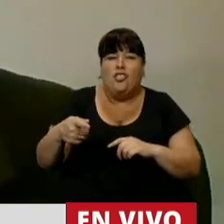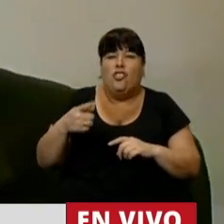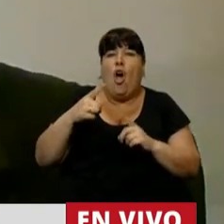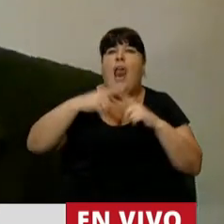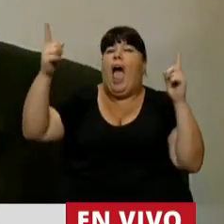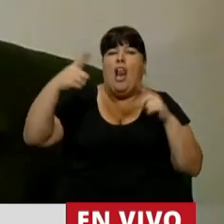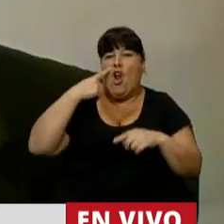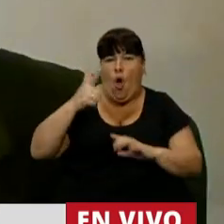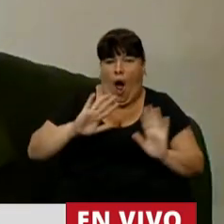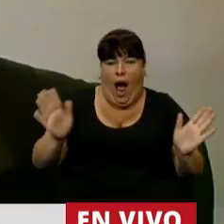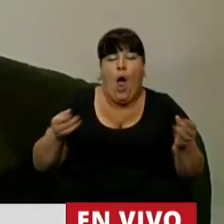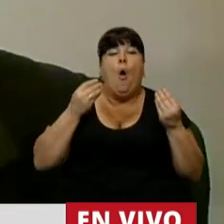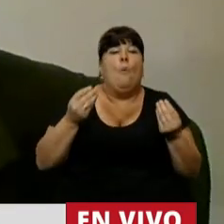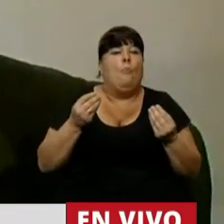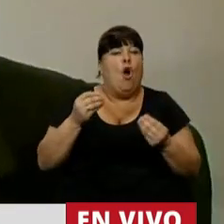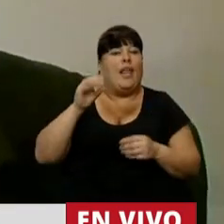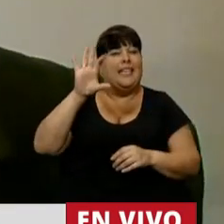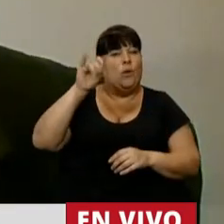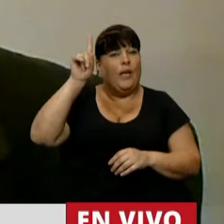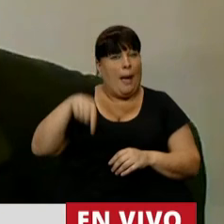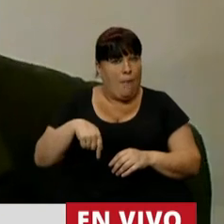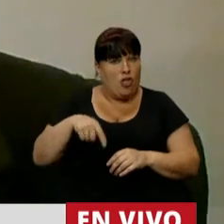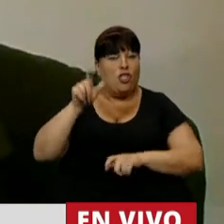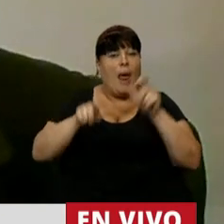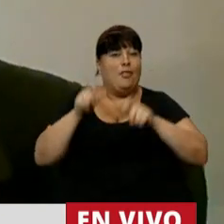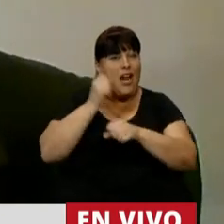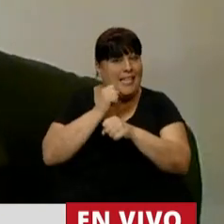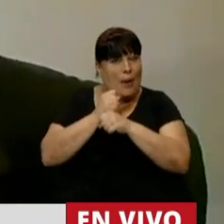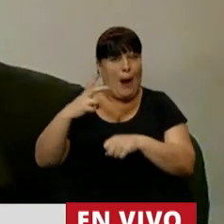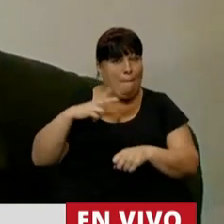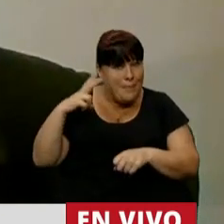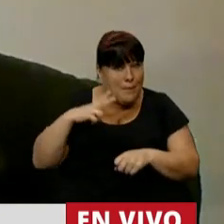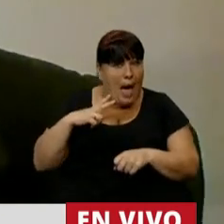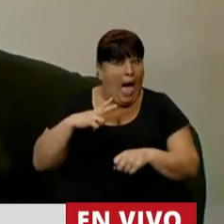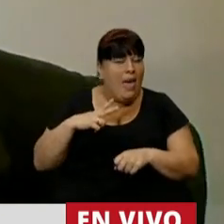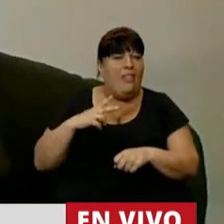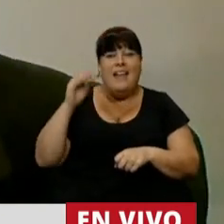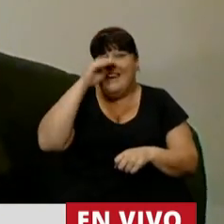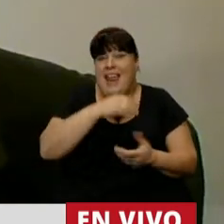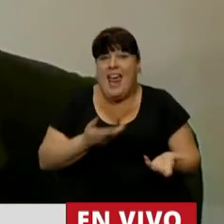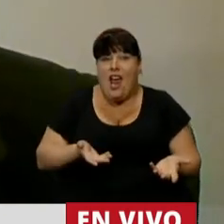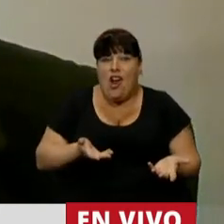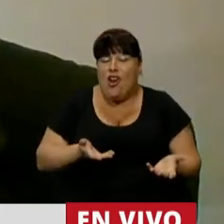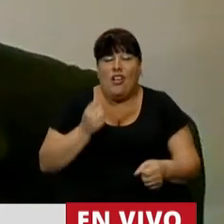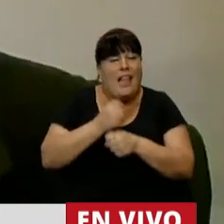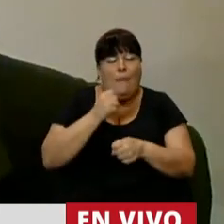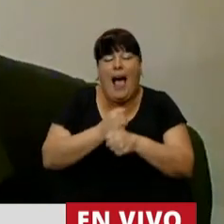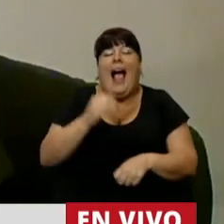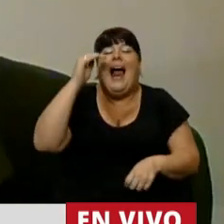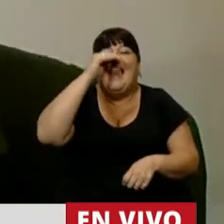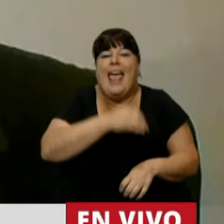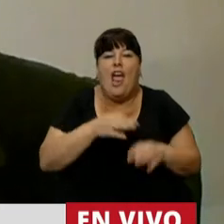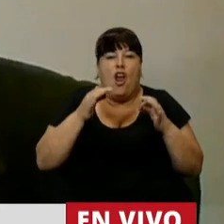insustentable porque el 50% de los trabajadores privados está en la informalidad está en